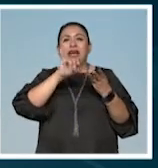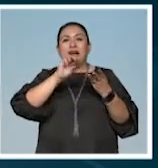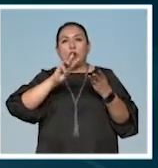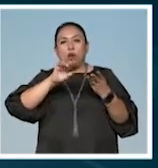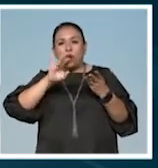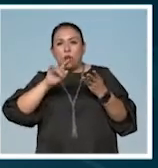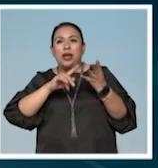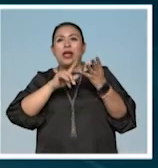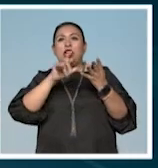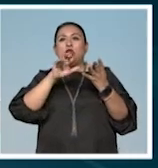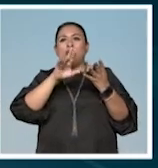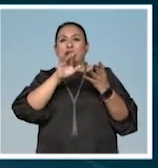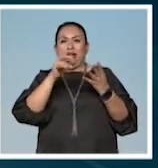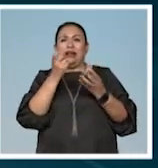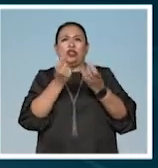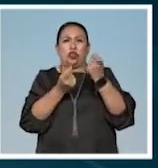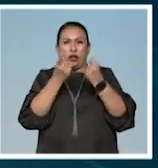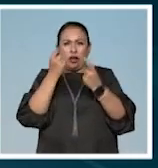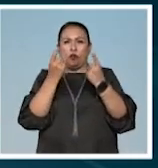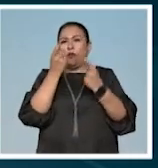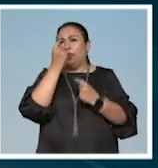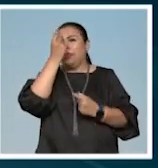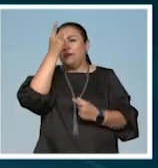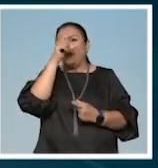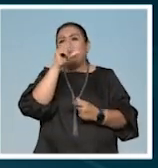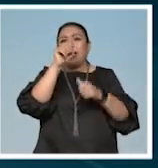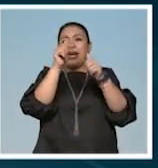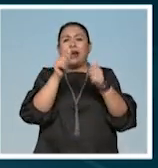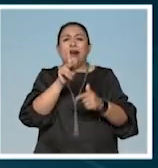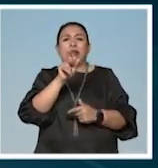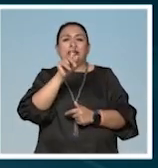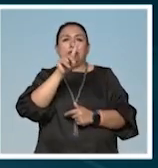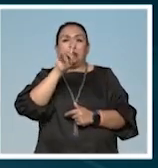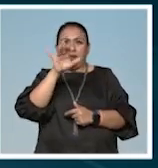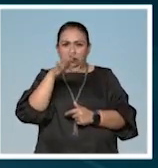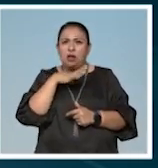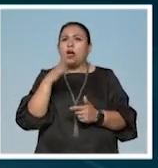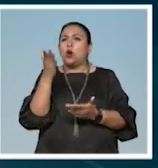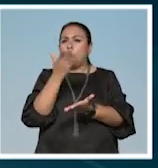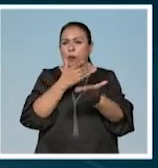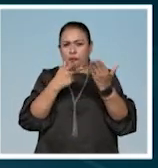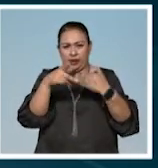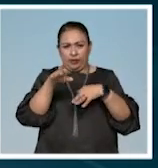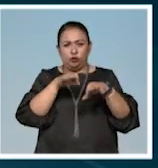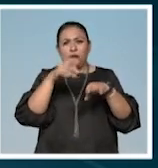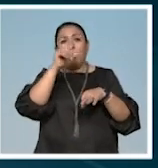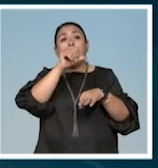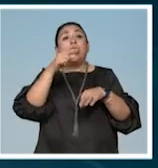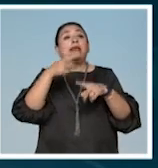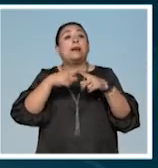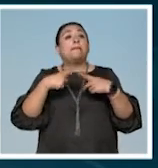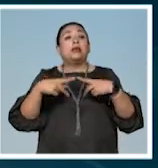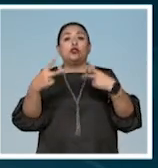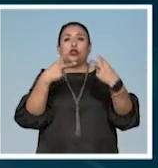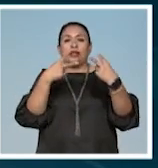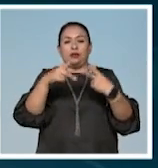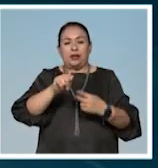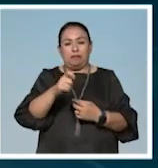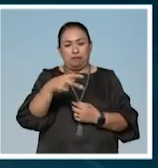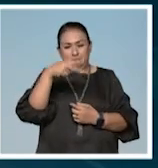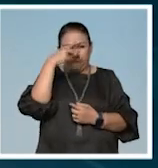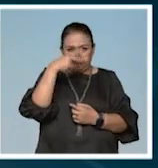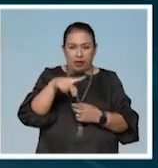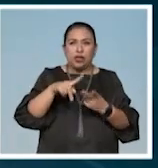y Leonora Carrington son algunos creadores de las artes plásticas que han compartido su trabajo para el público que sigue la señal en